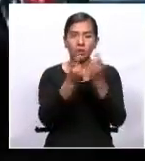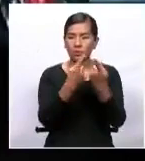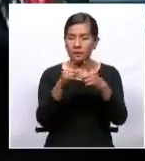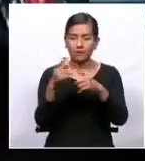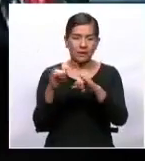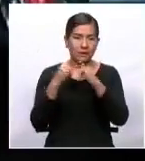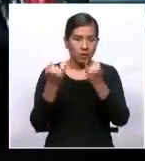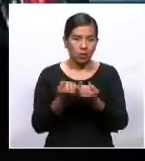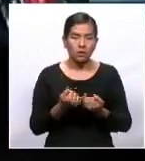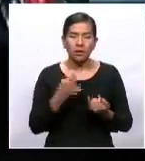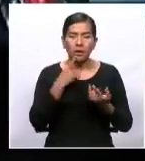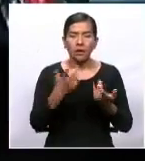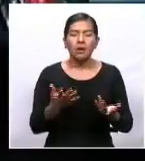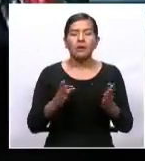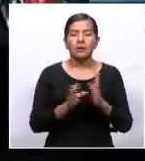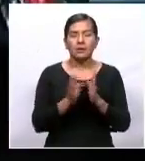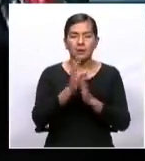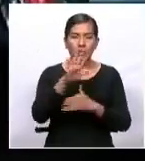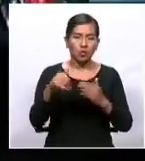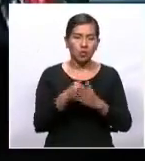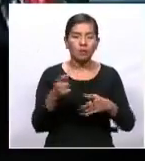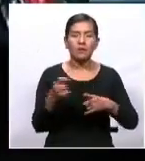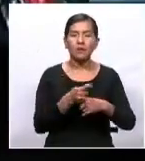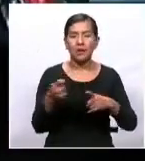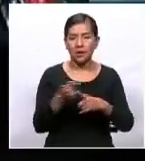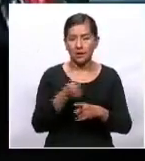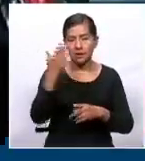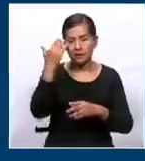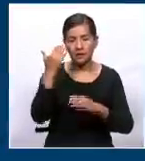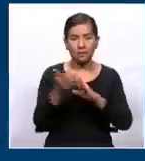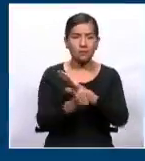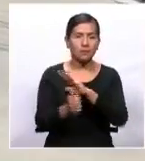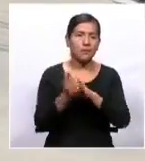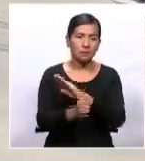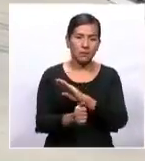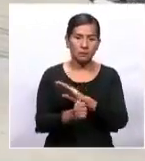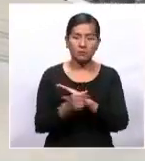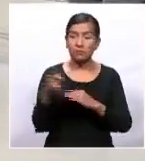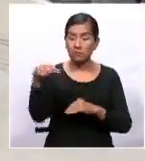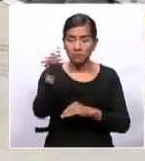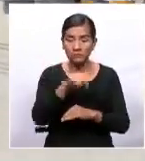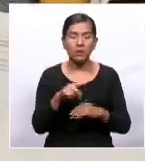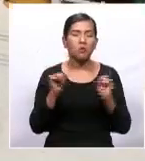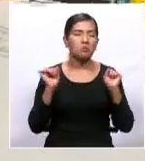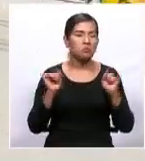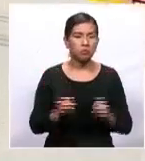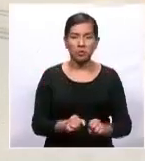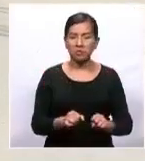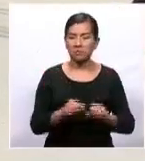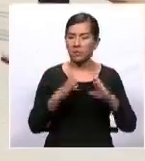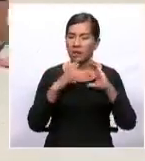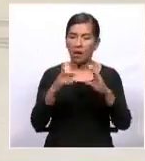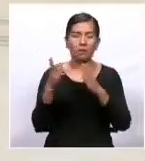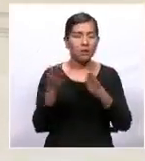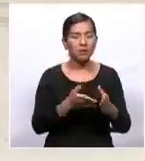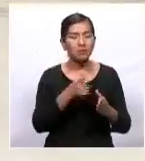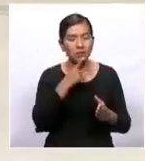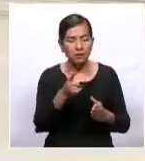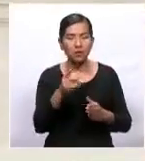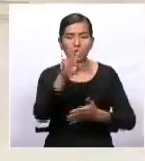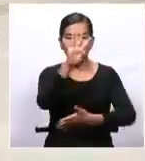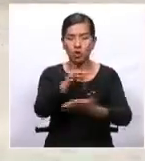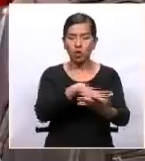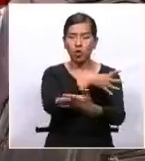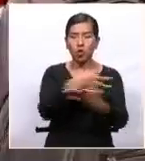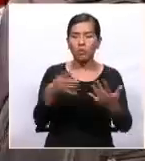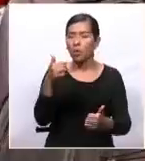querido Pedro y Pueblo Boliviano, y son en definitiva la instancia que podrá decirnos cuál es el cronograma